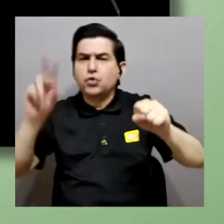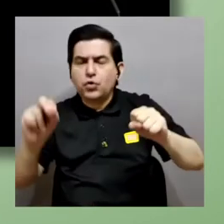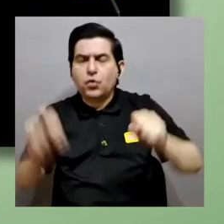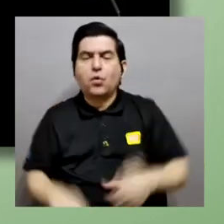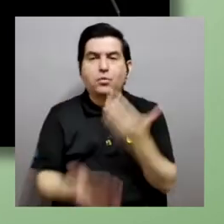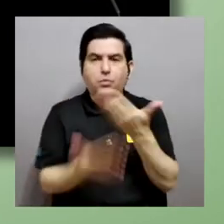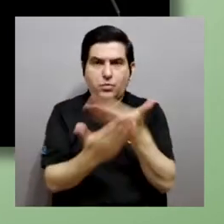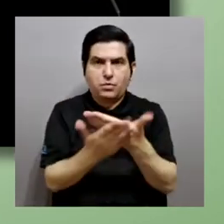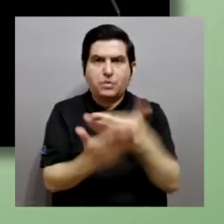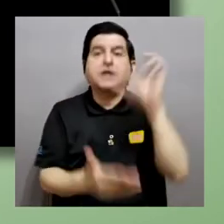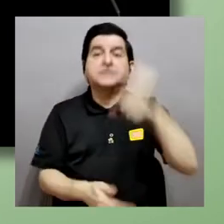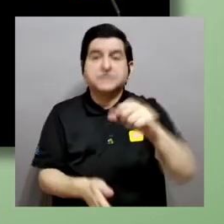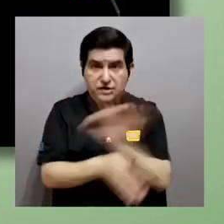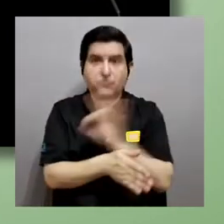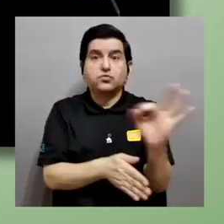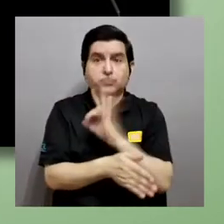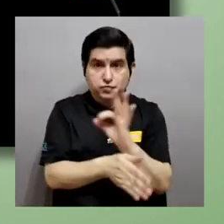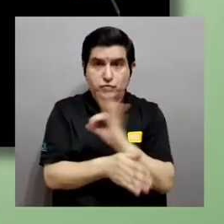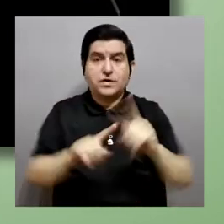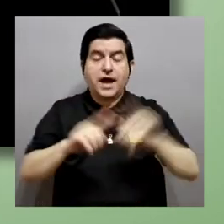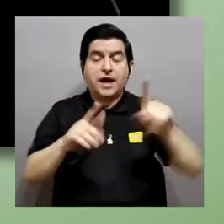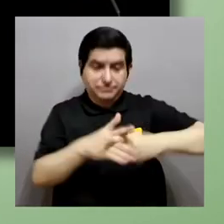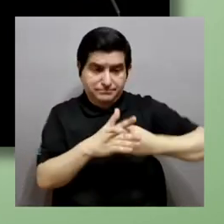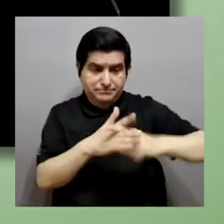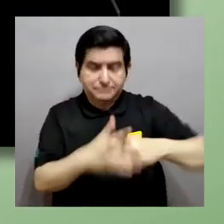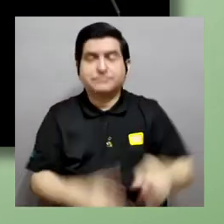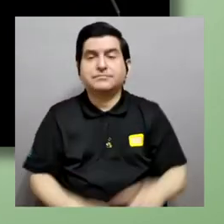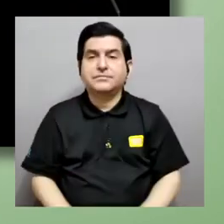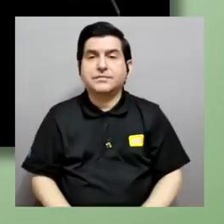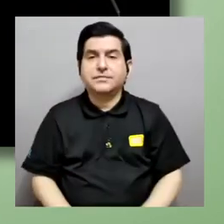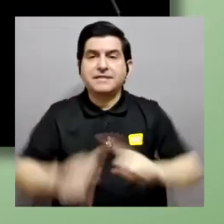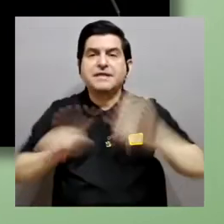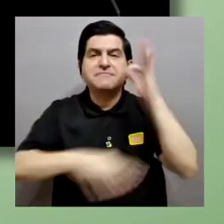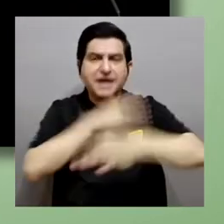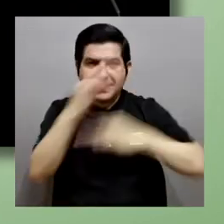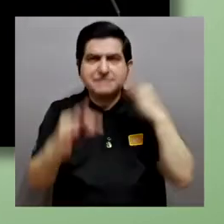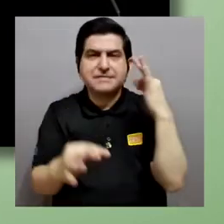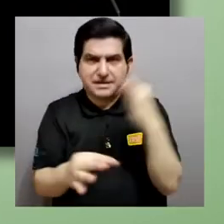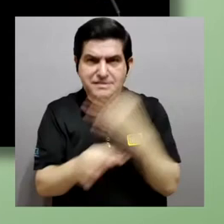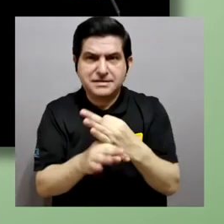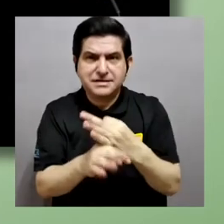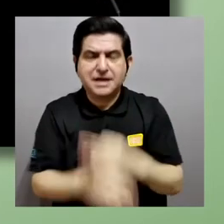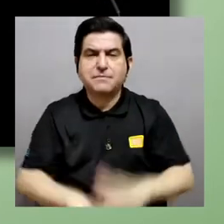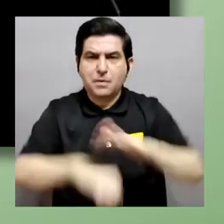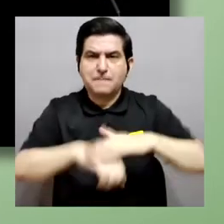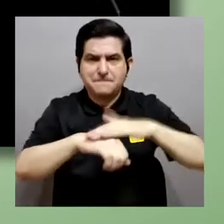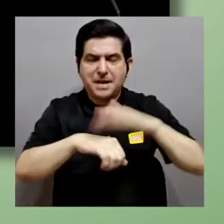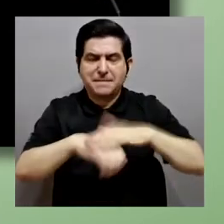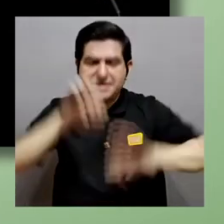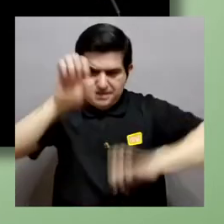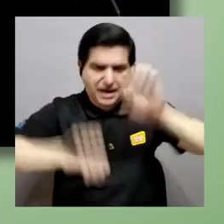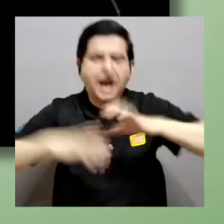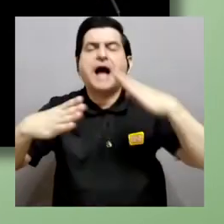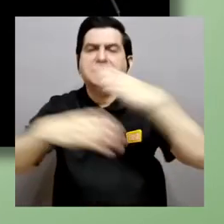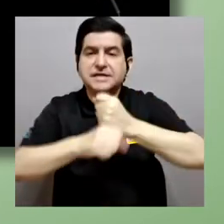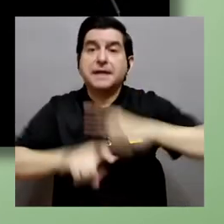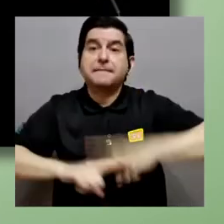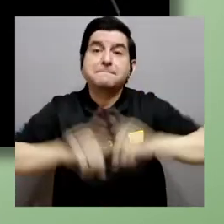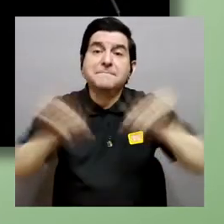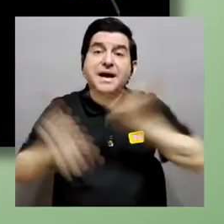funcionando, ¿verdad? Hay varias herramientas como PyMul, como Discovery Studio, con las que se puedan hacer estas evaluaciones. Sin embargo, nosotros queremos